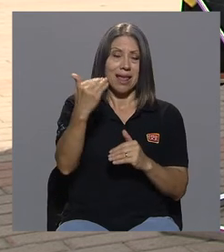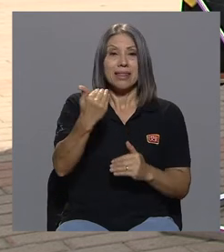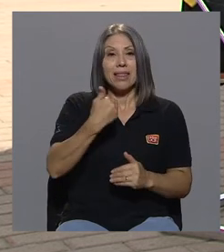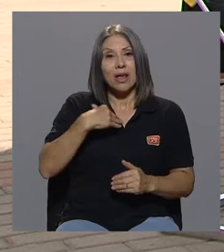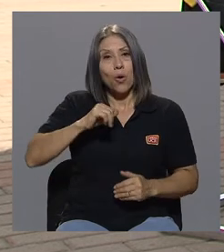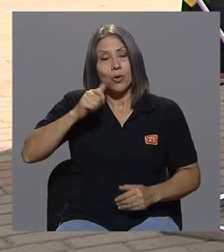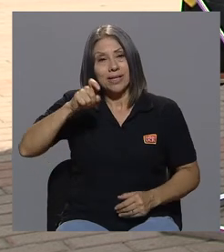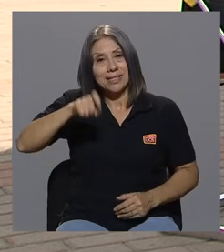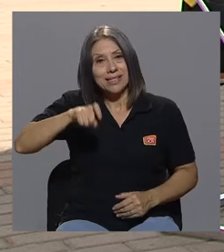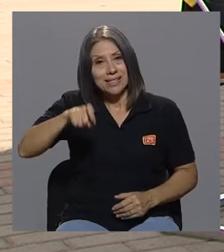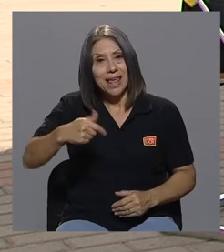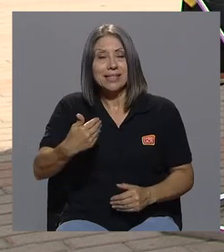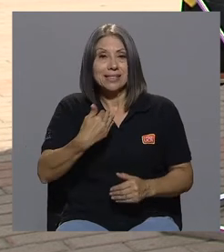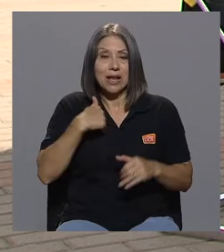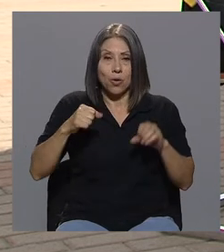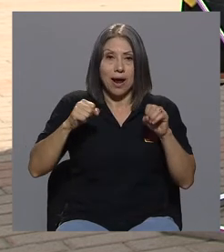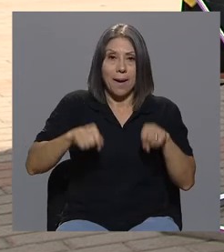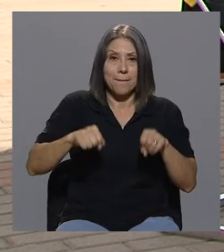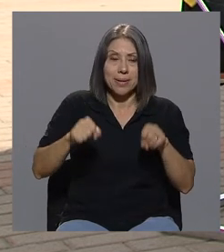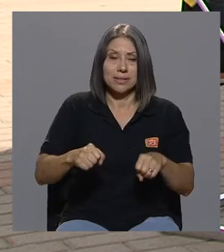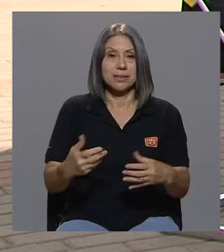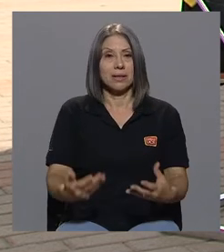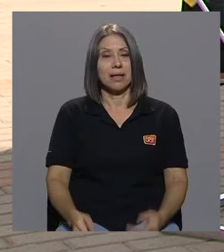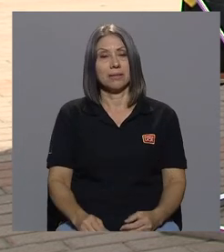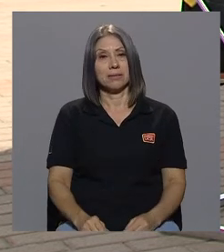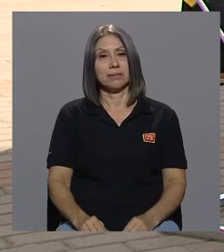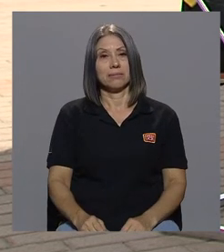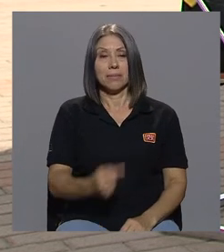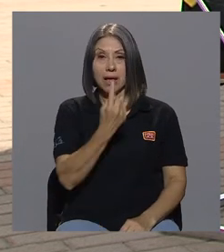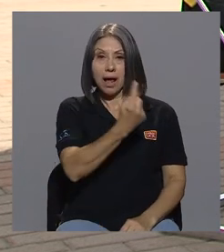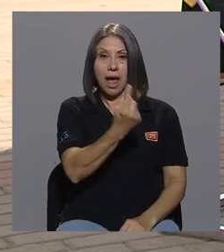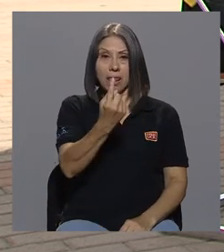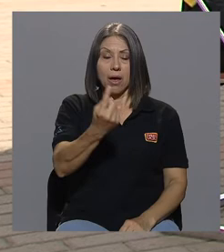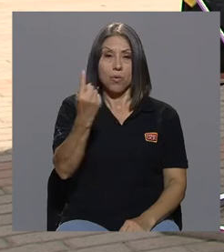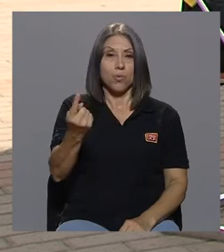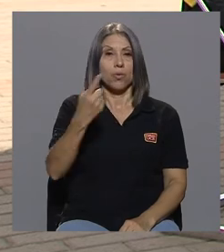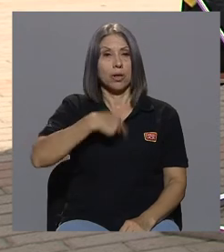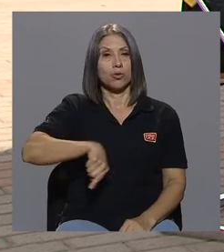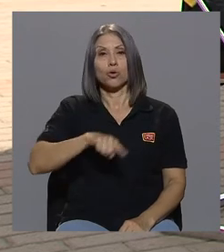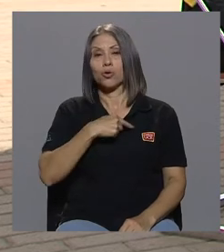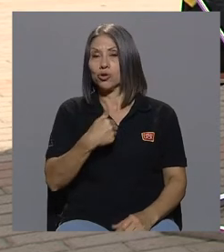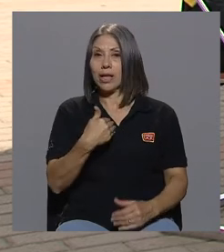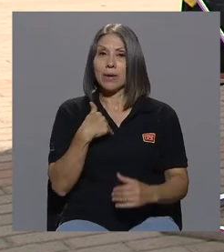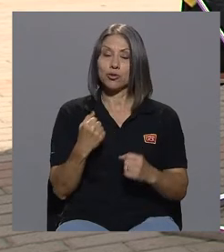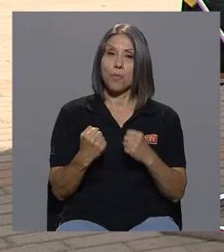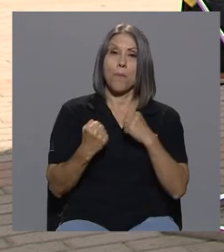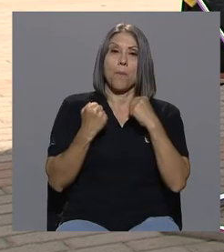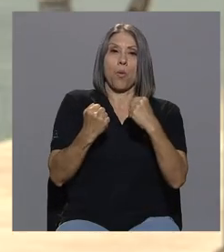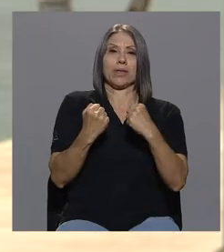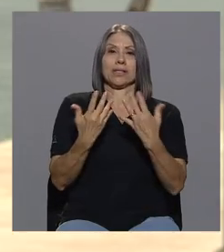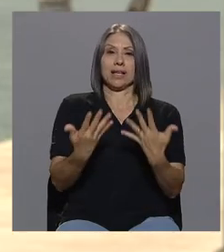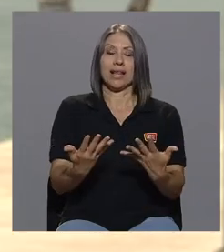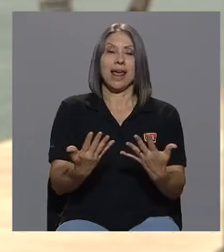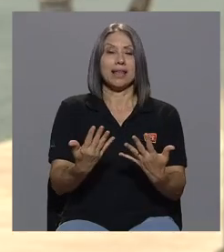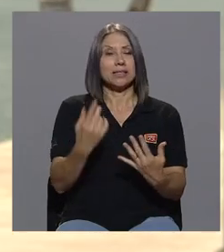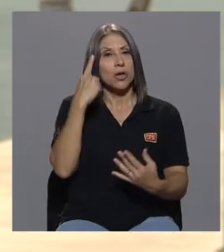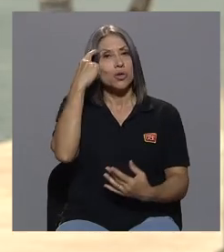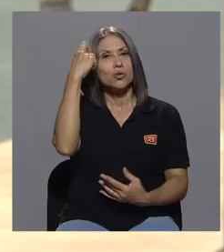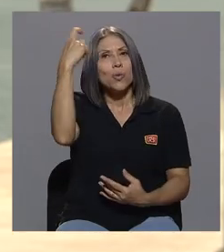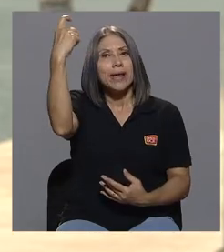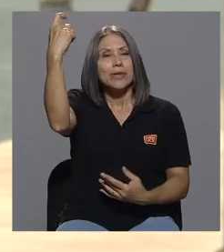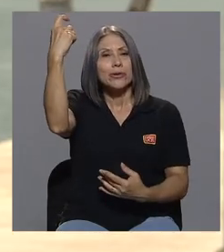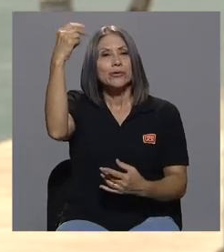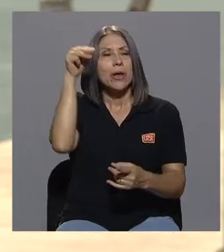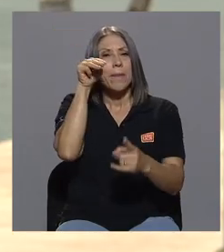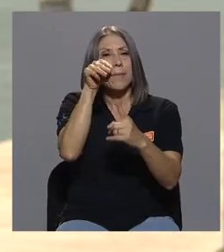capacidades cada uno de nosotros tenemos potencialidades tenemos sueños tenemos metas